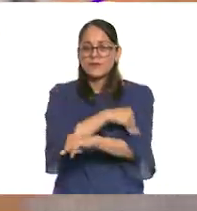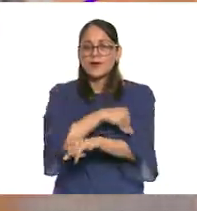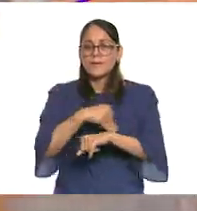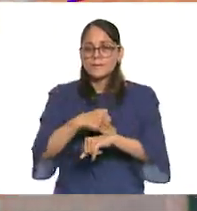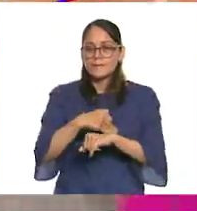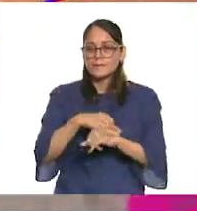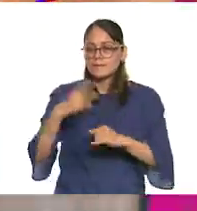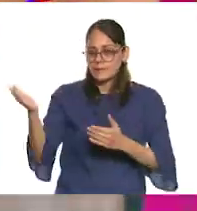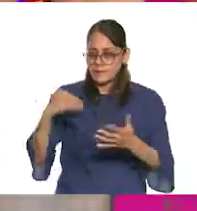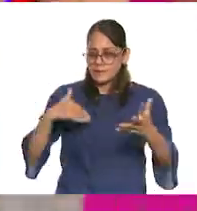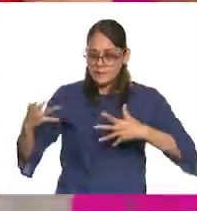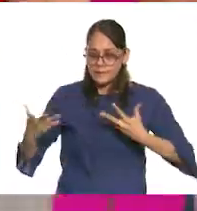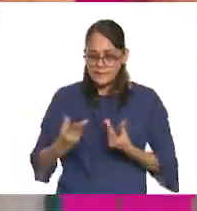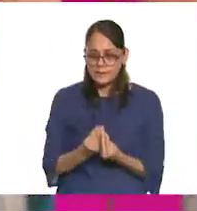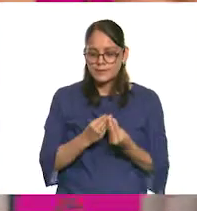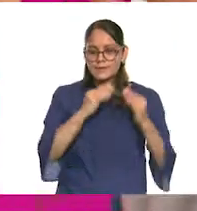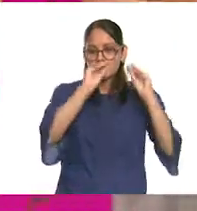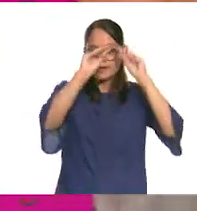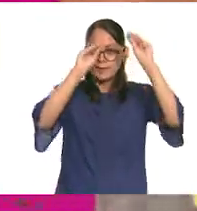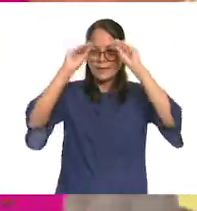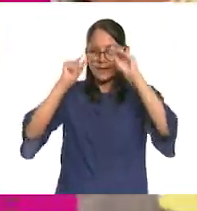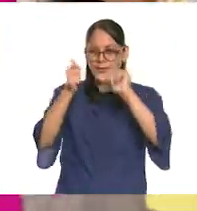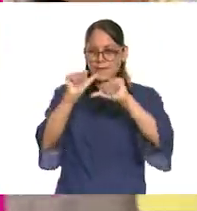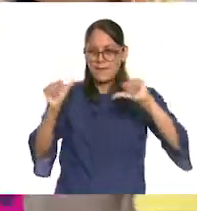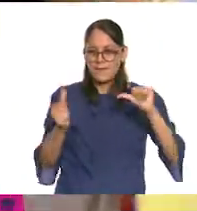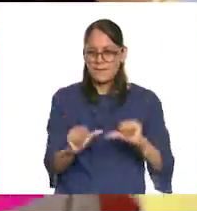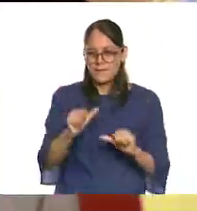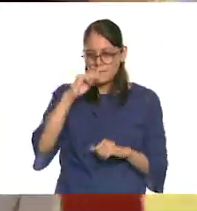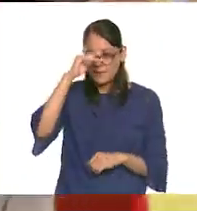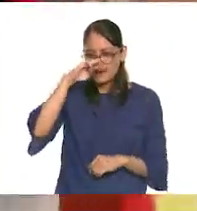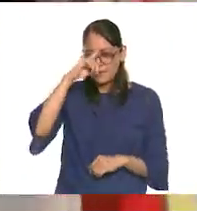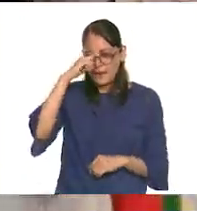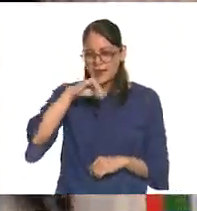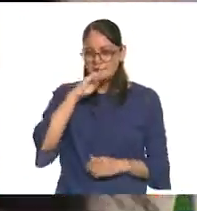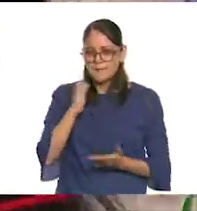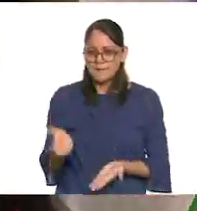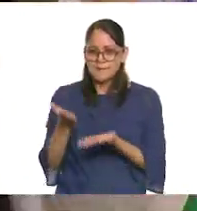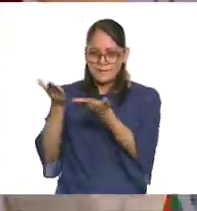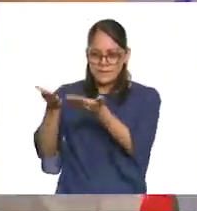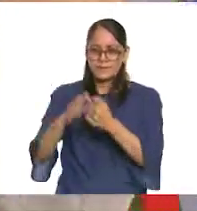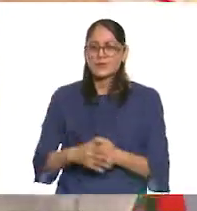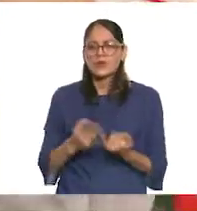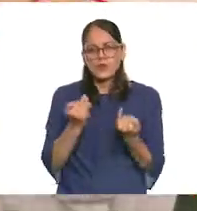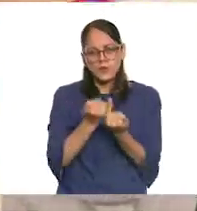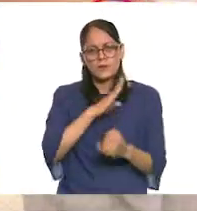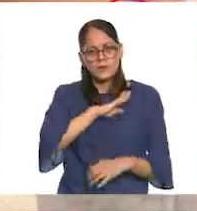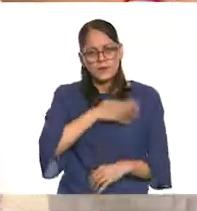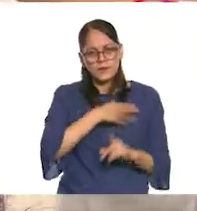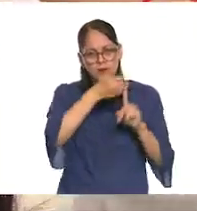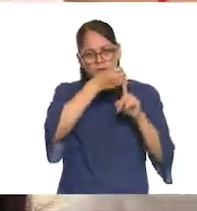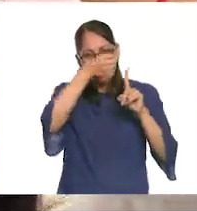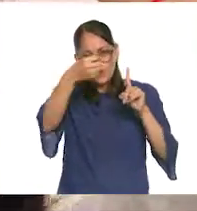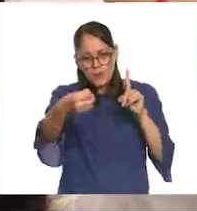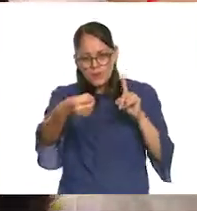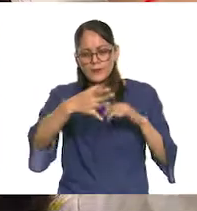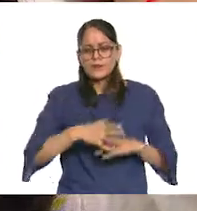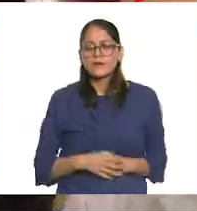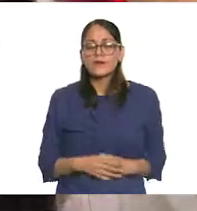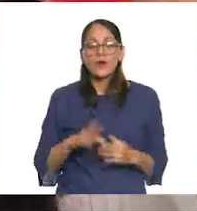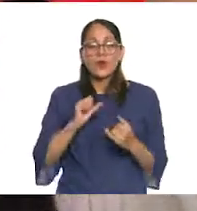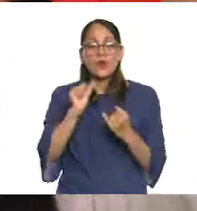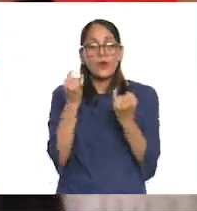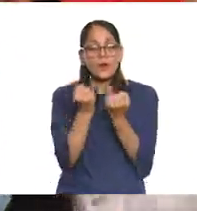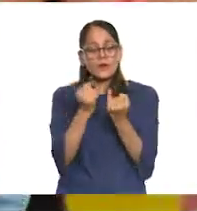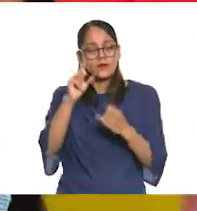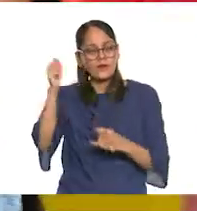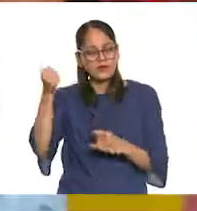para hacerle este bello regalo artístico a nuestras mamás. Podemos colocarle frases o cualquier otro